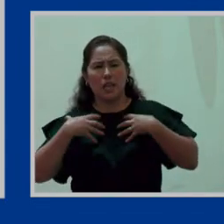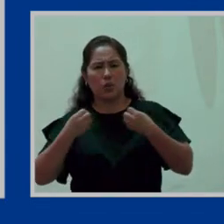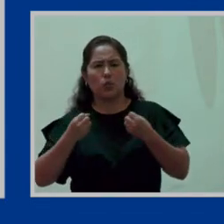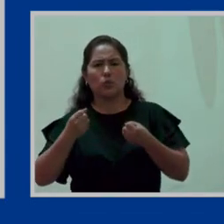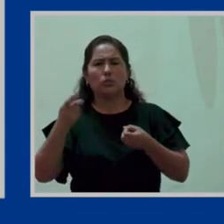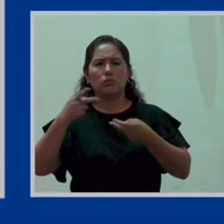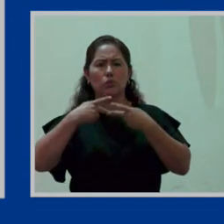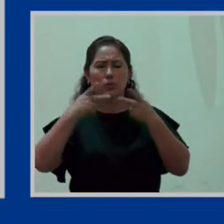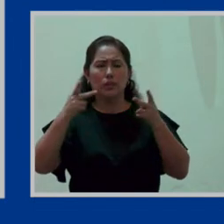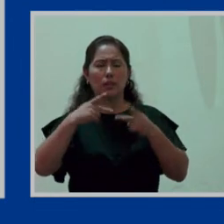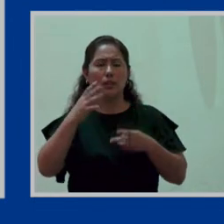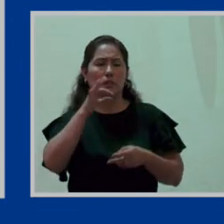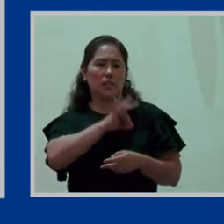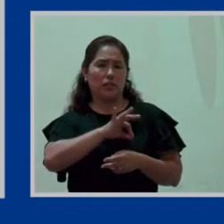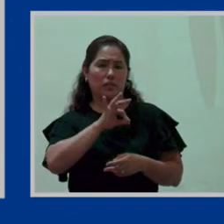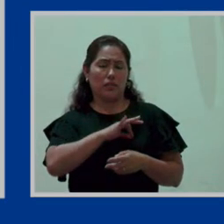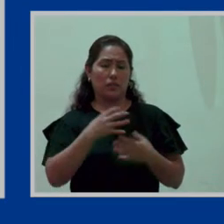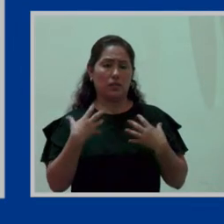de toda la sociedad.